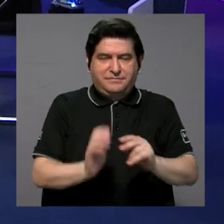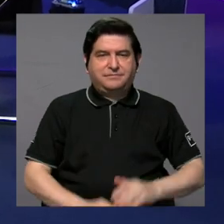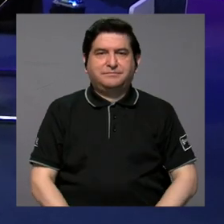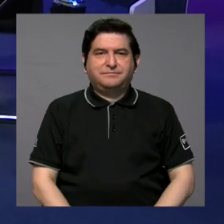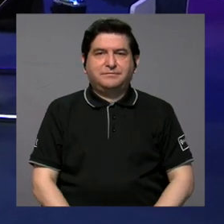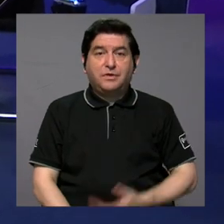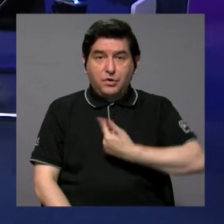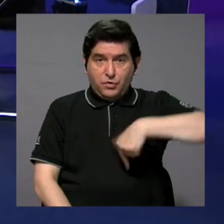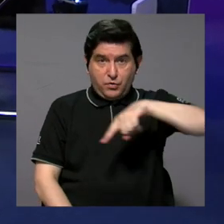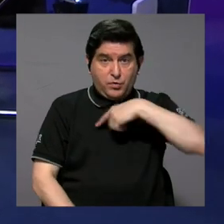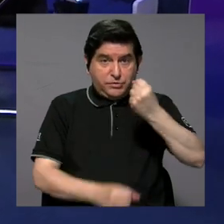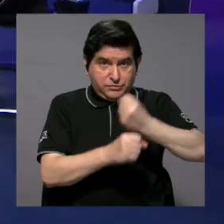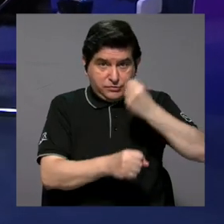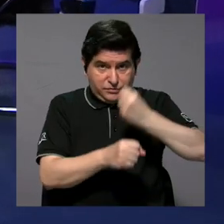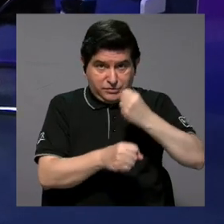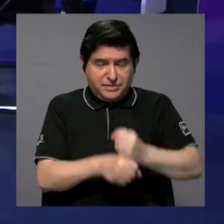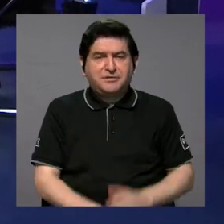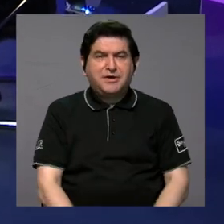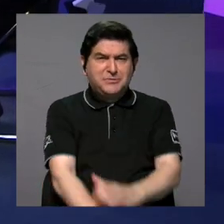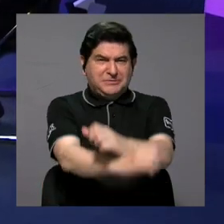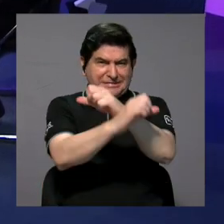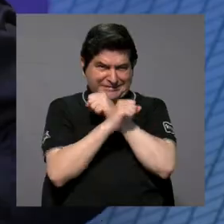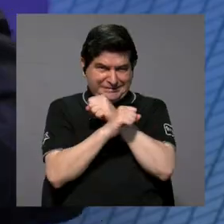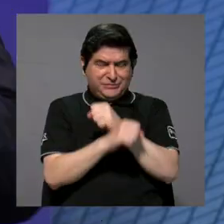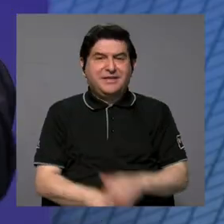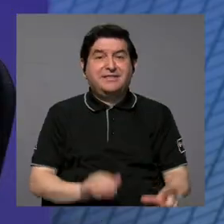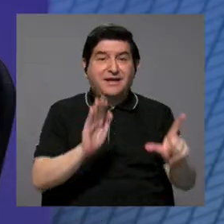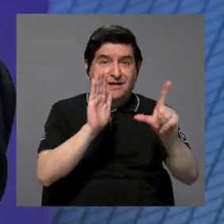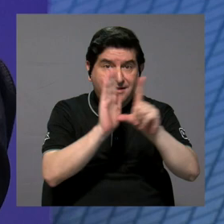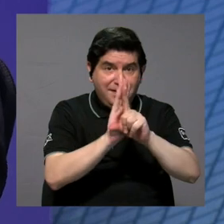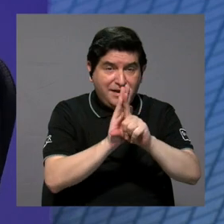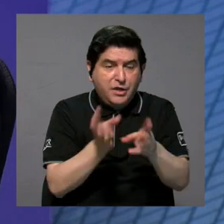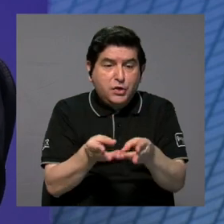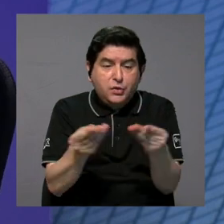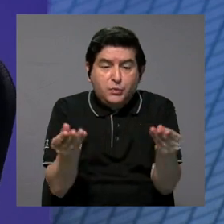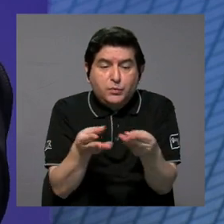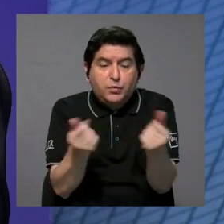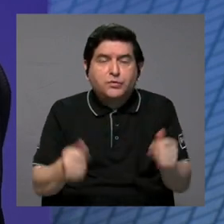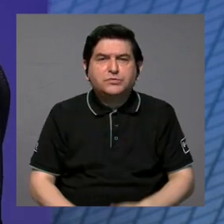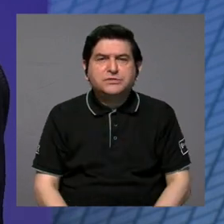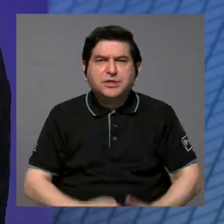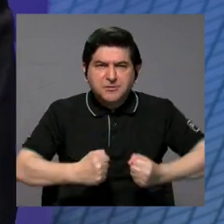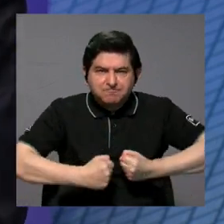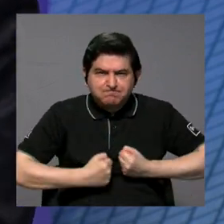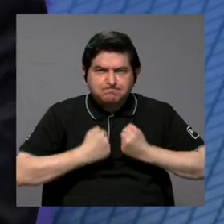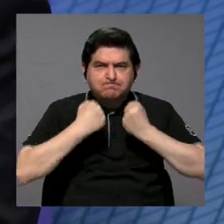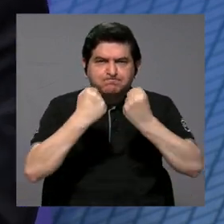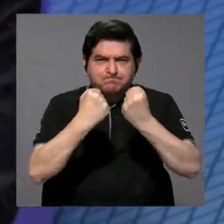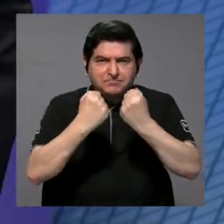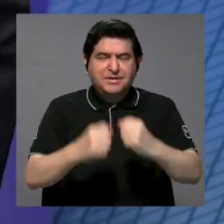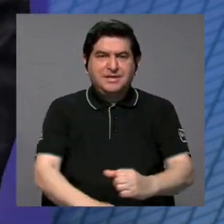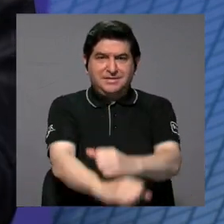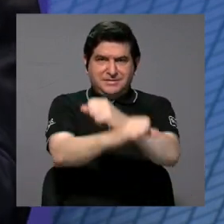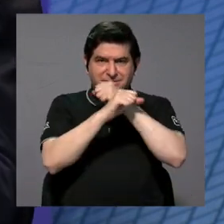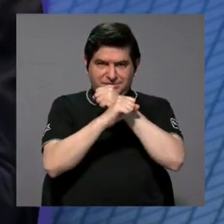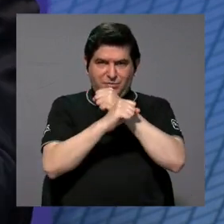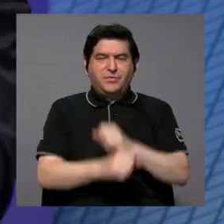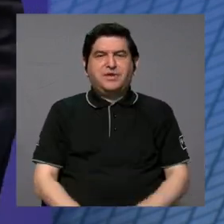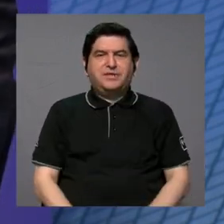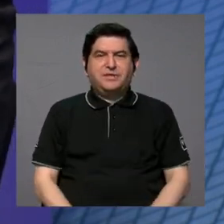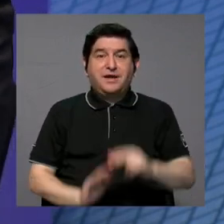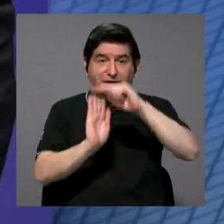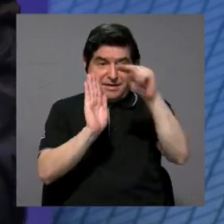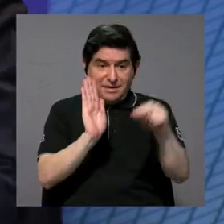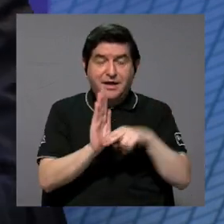decir, hacemos un trabajo por asegurar que las leyes vayan generando, robusteciéndose para asegurar, darle el